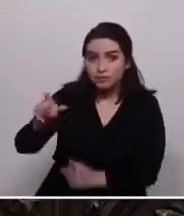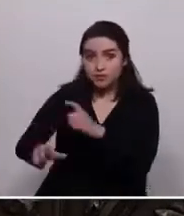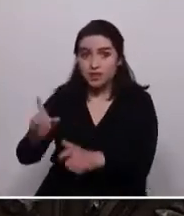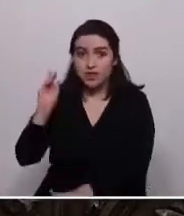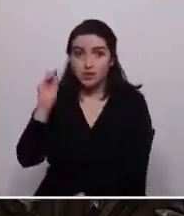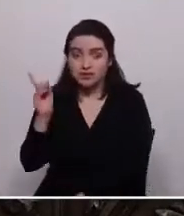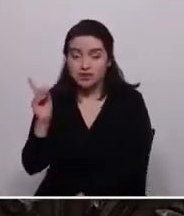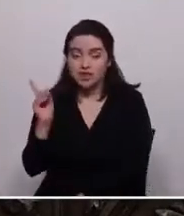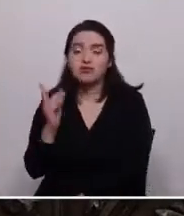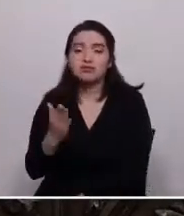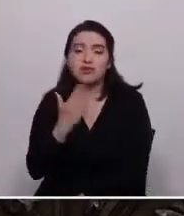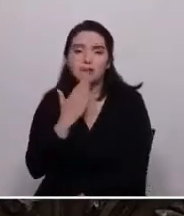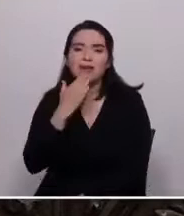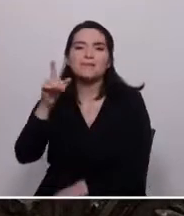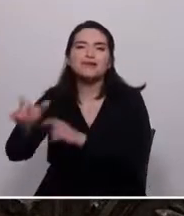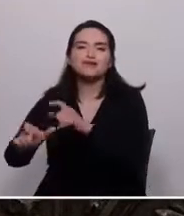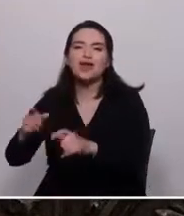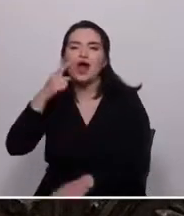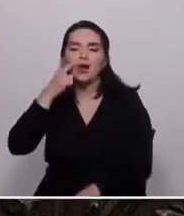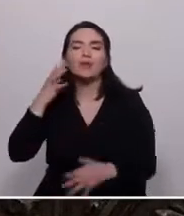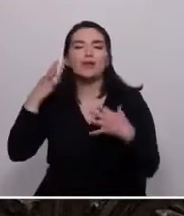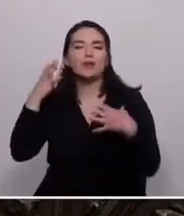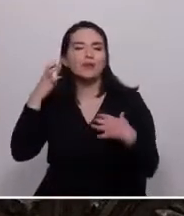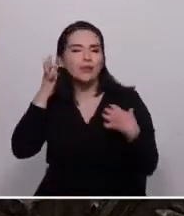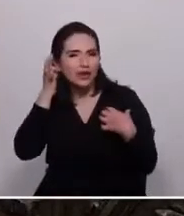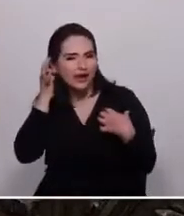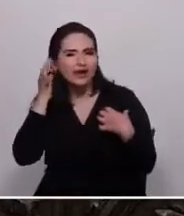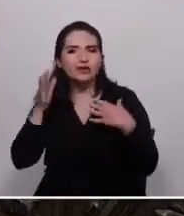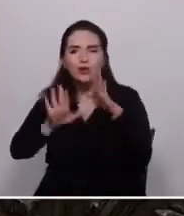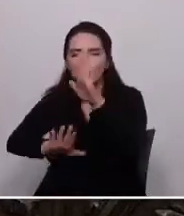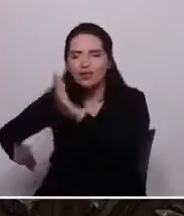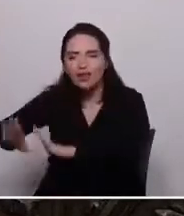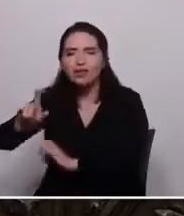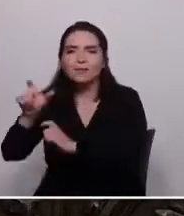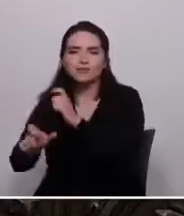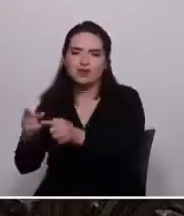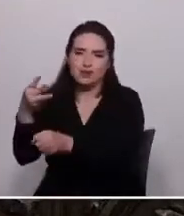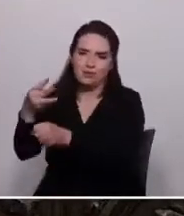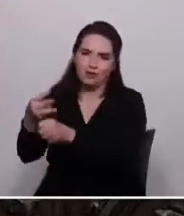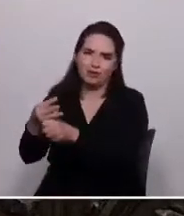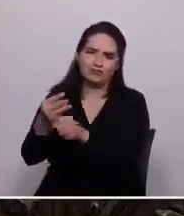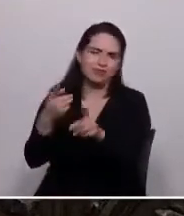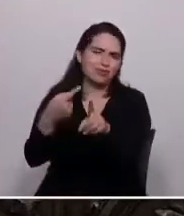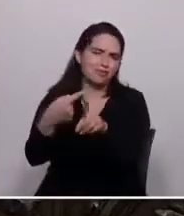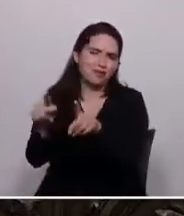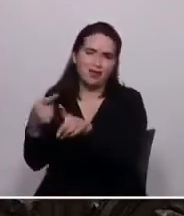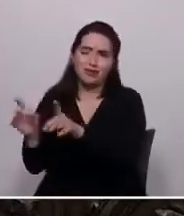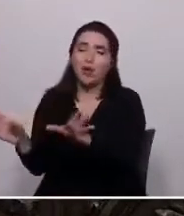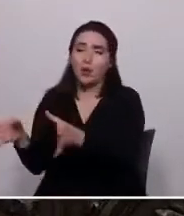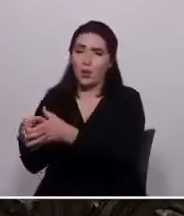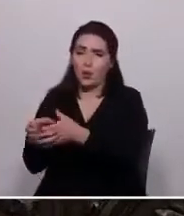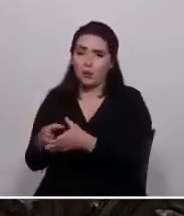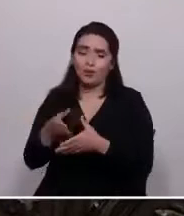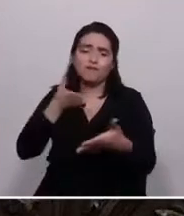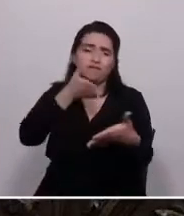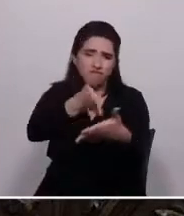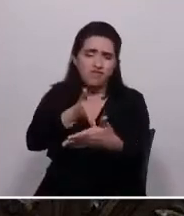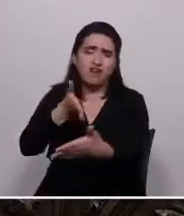también con cuidadores y cuidadoras, personas mayores y muchos otros grupos con barrera de acceso.